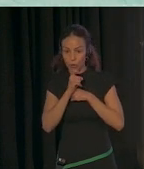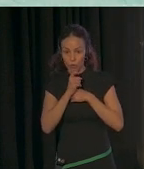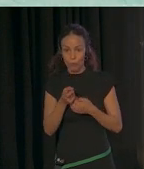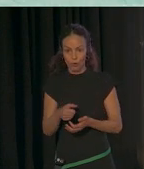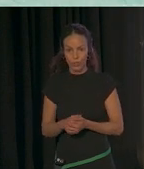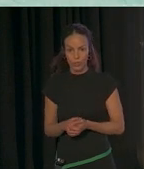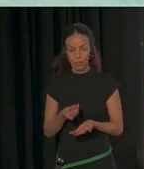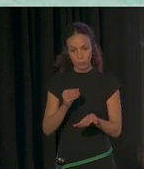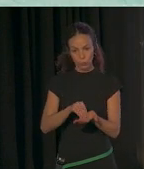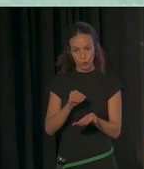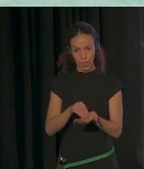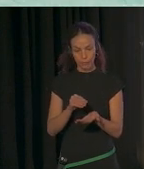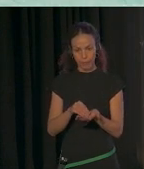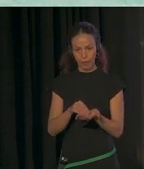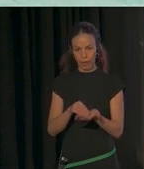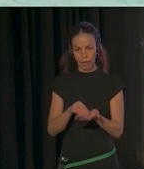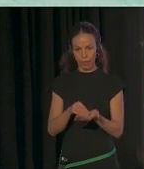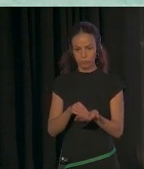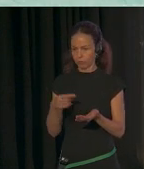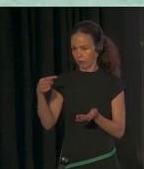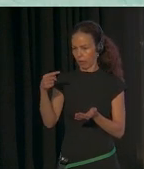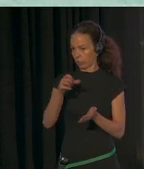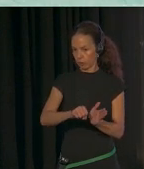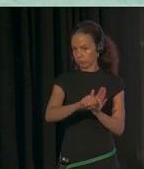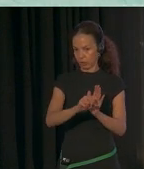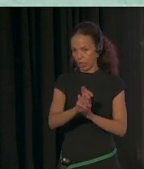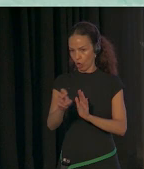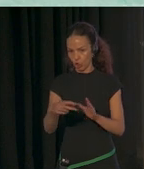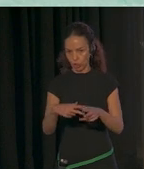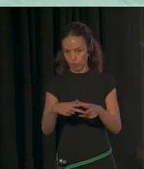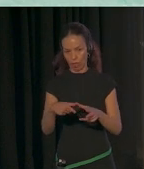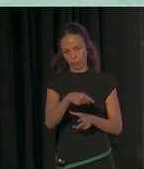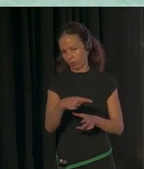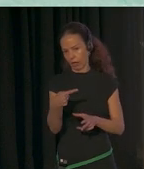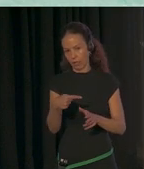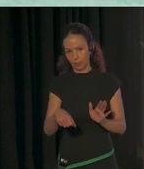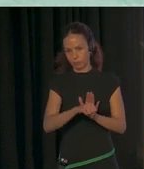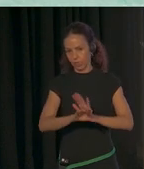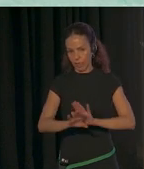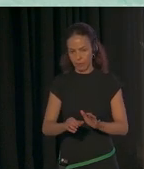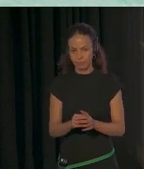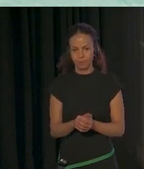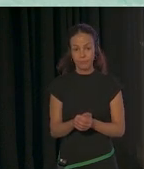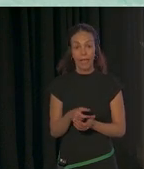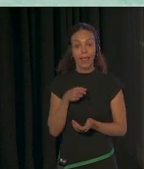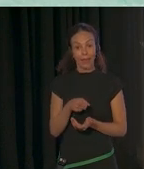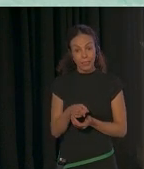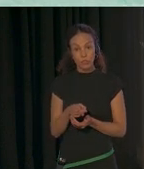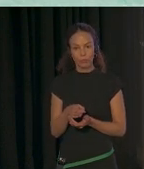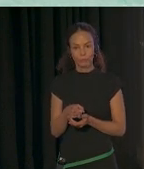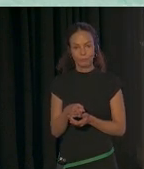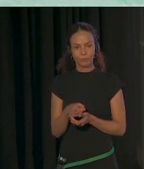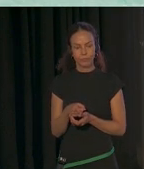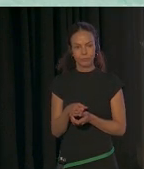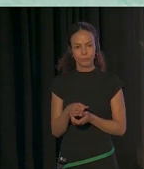estigmatización de otros en la sociedad. Y esa forma parte